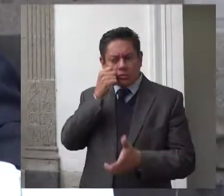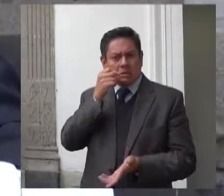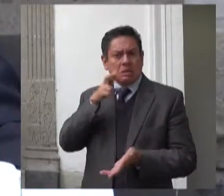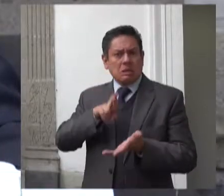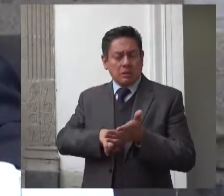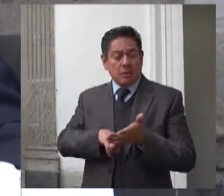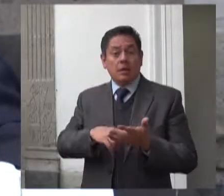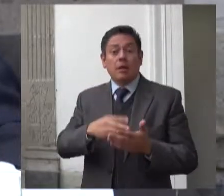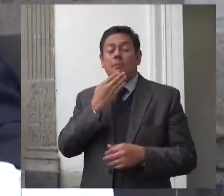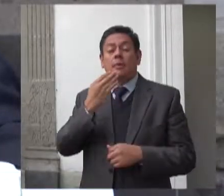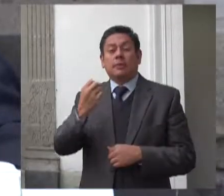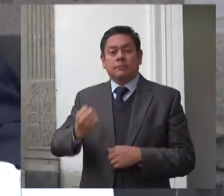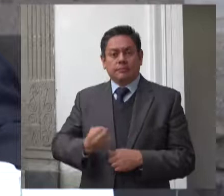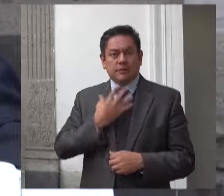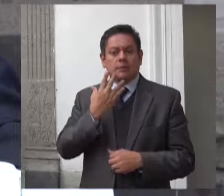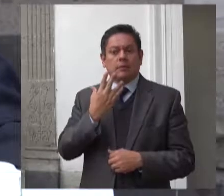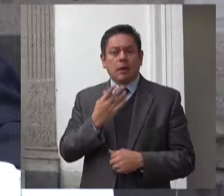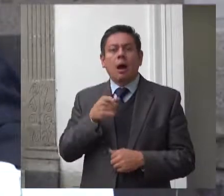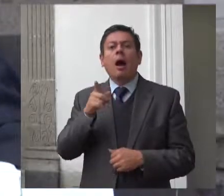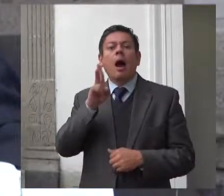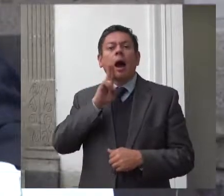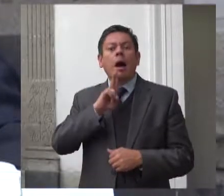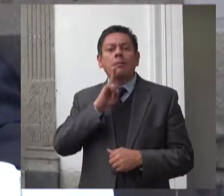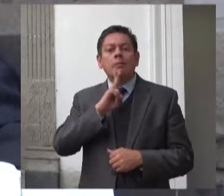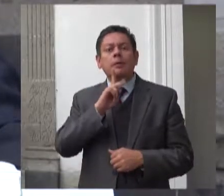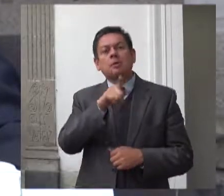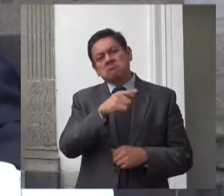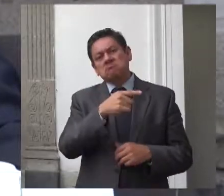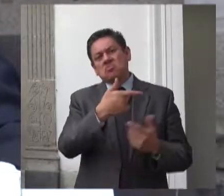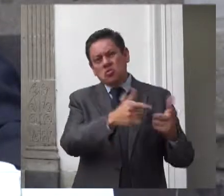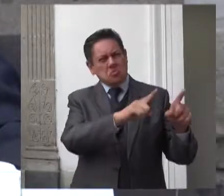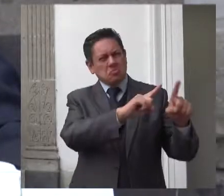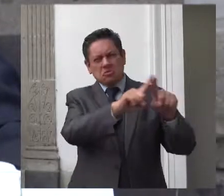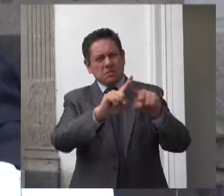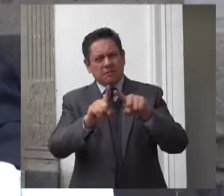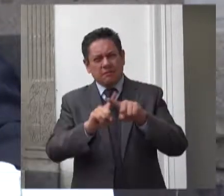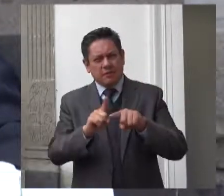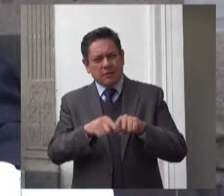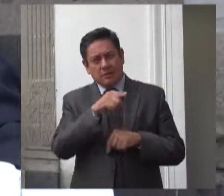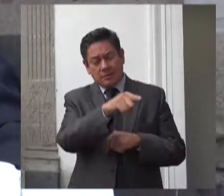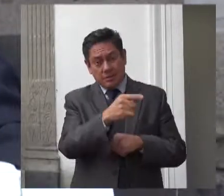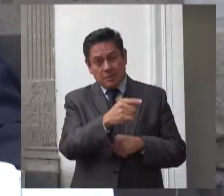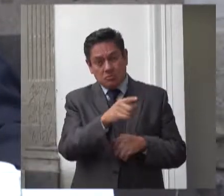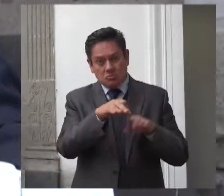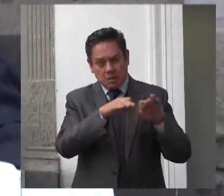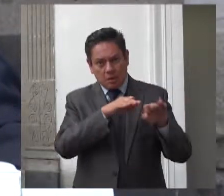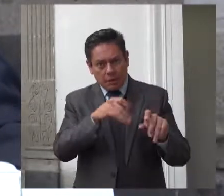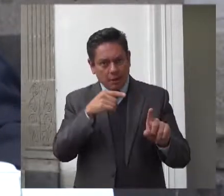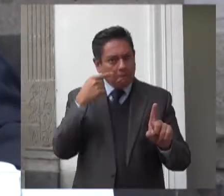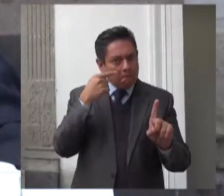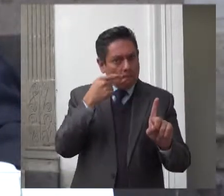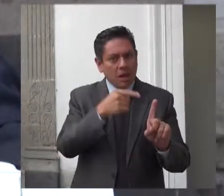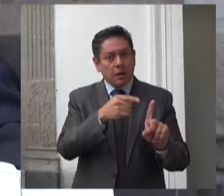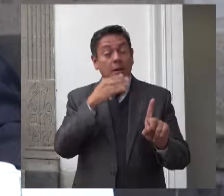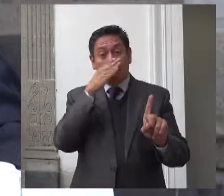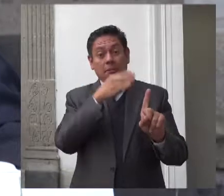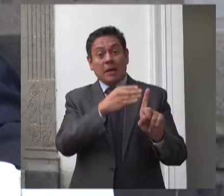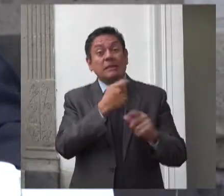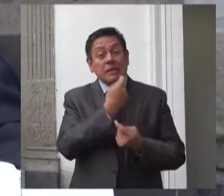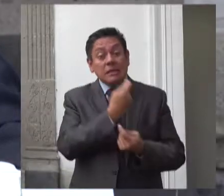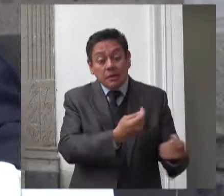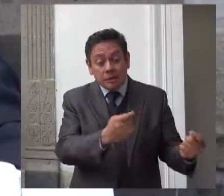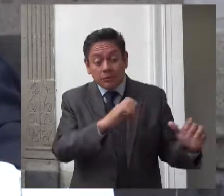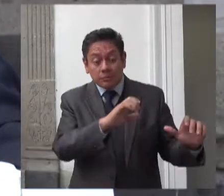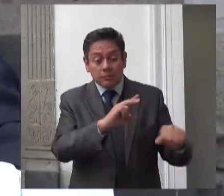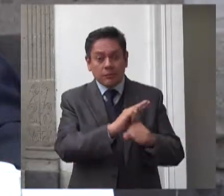instancias expertas en temas de niñez un diagnóstico sobre la situación operación y